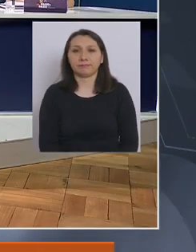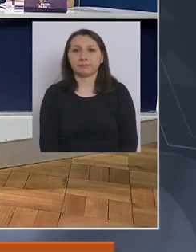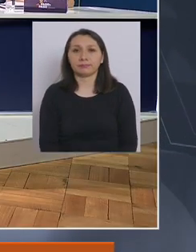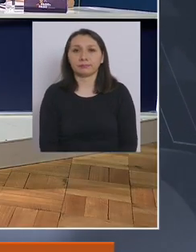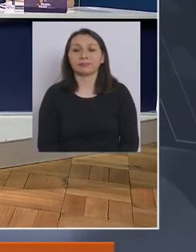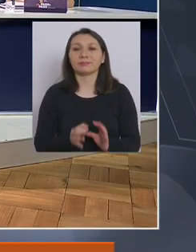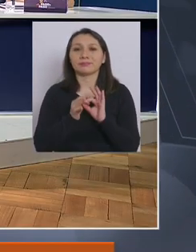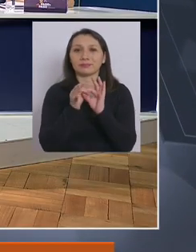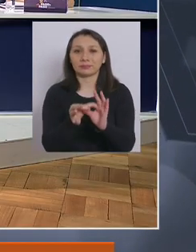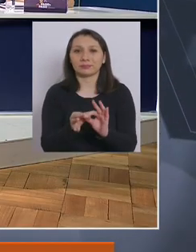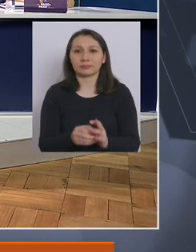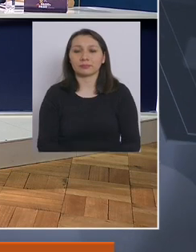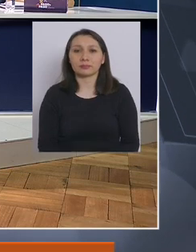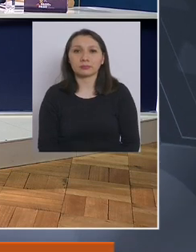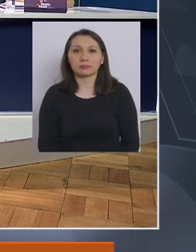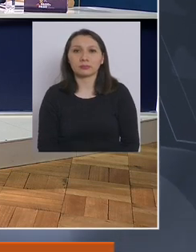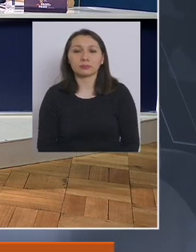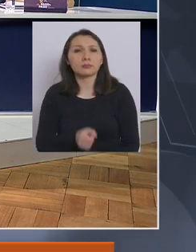Muchas gracias.